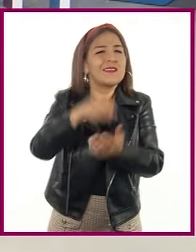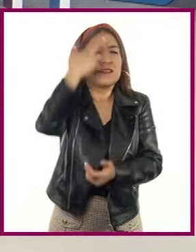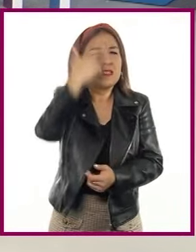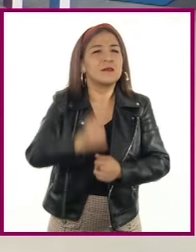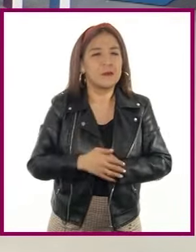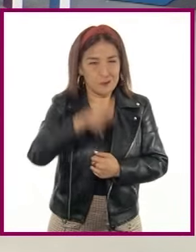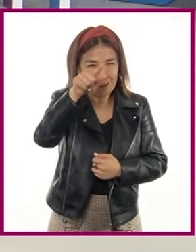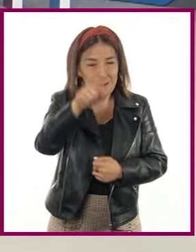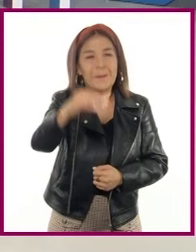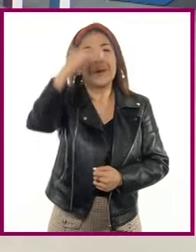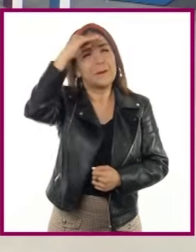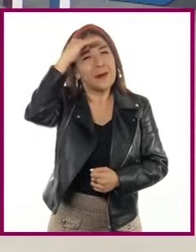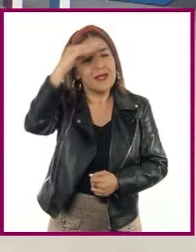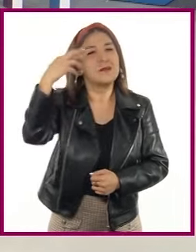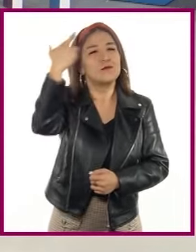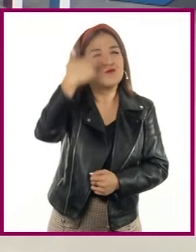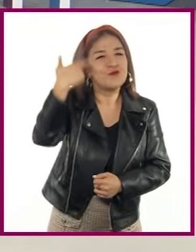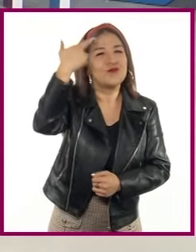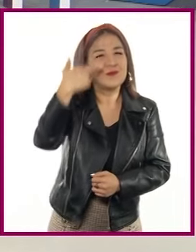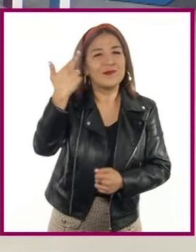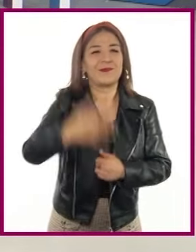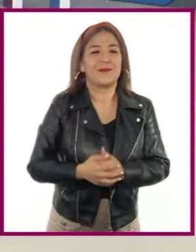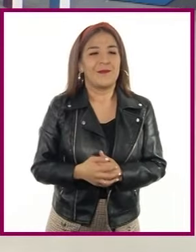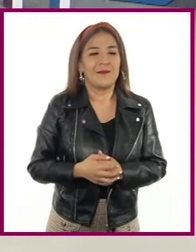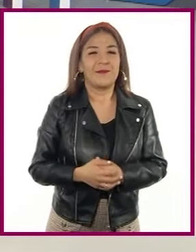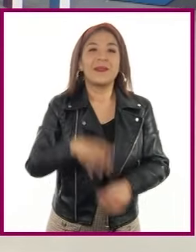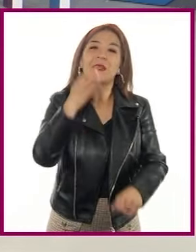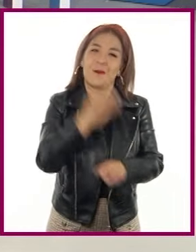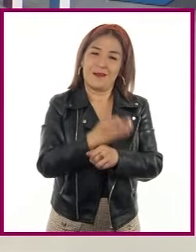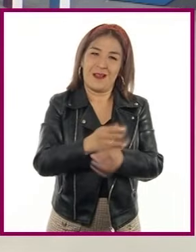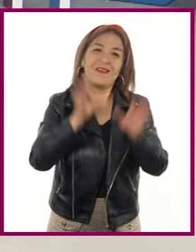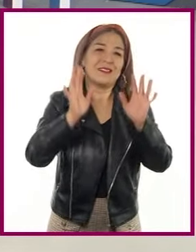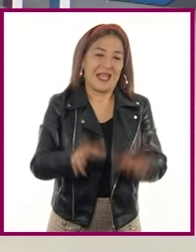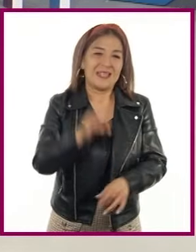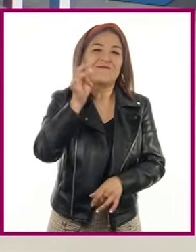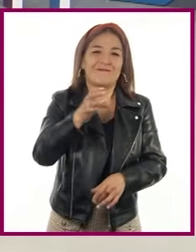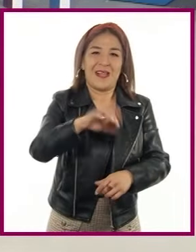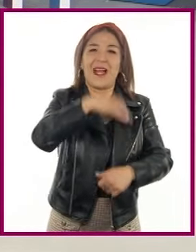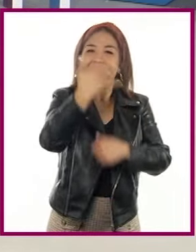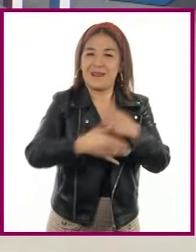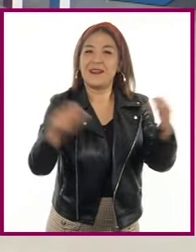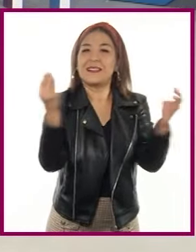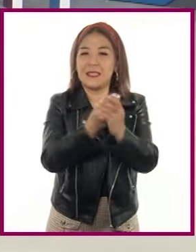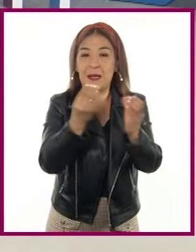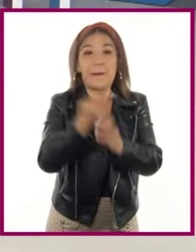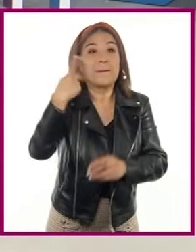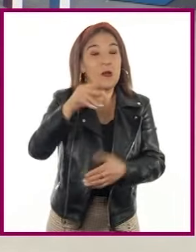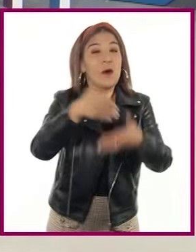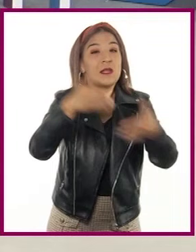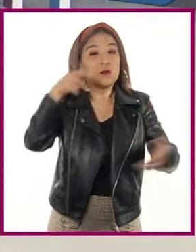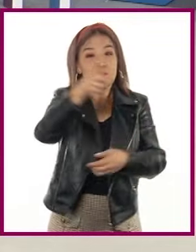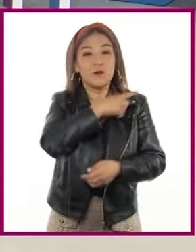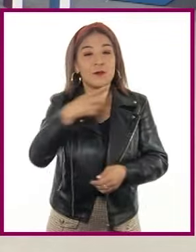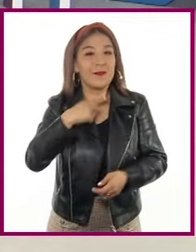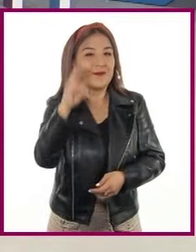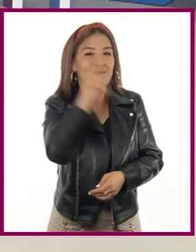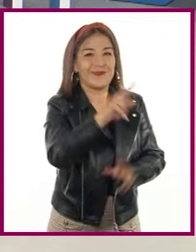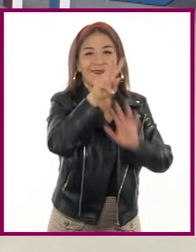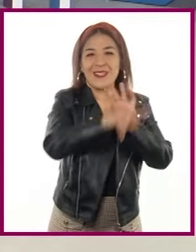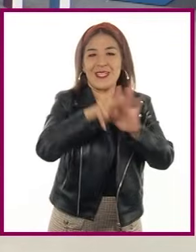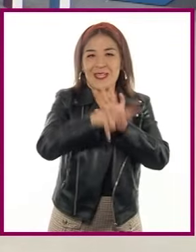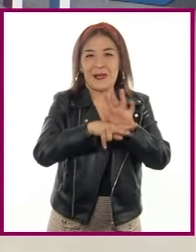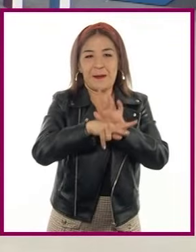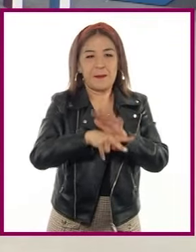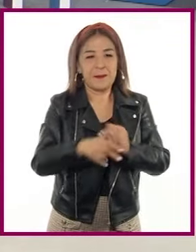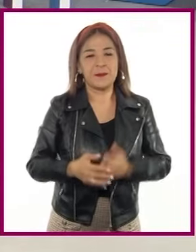Analicen sus respuestas. Bien, nos estamos acercando al final de la sesión, pero antes les invito a ver y escuchar el siguiente video